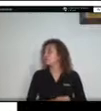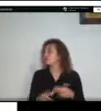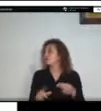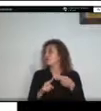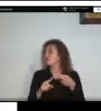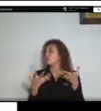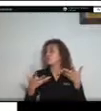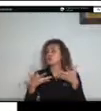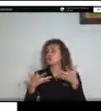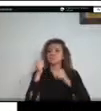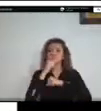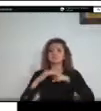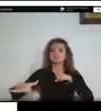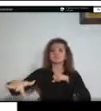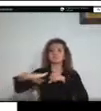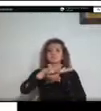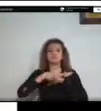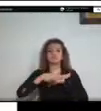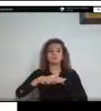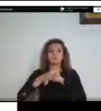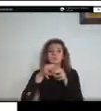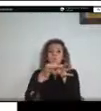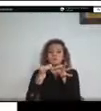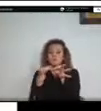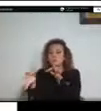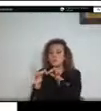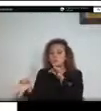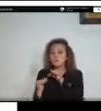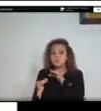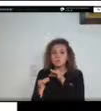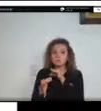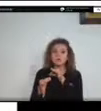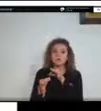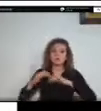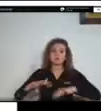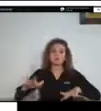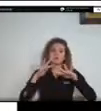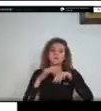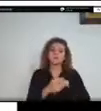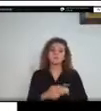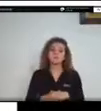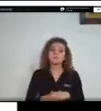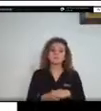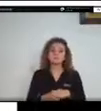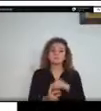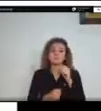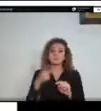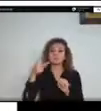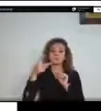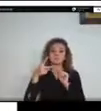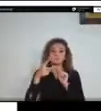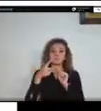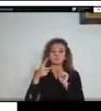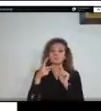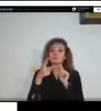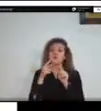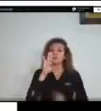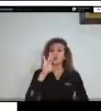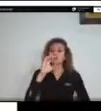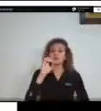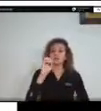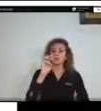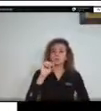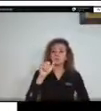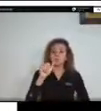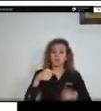sabanas, de pie de montes, de serranía. Y por último, tenemos el bioma amazónico, que como sabemos, es el